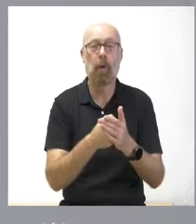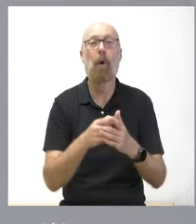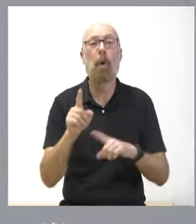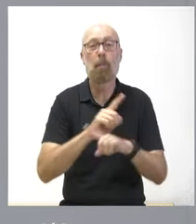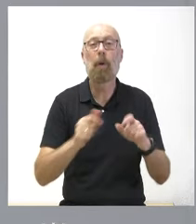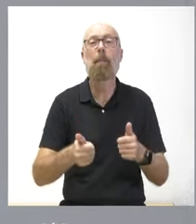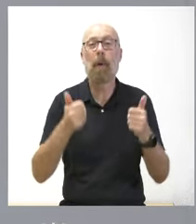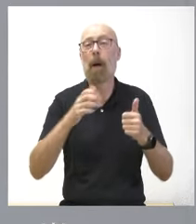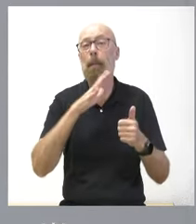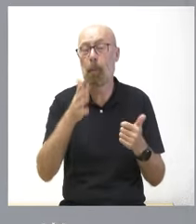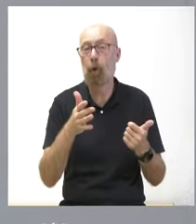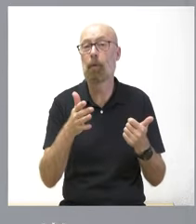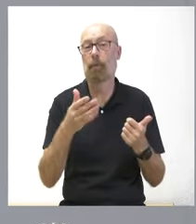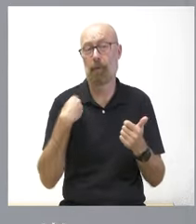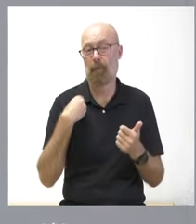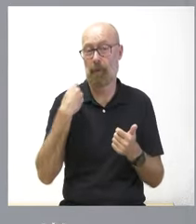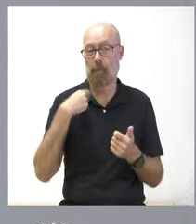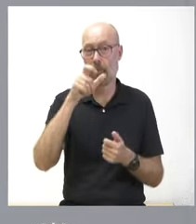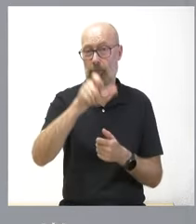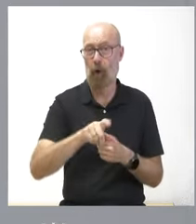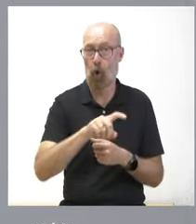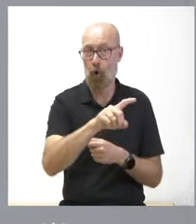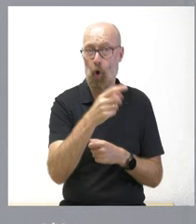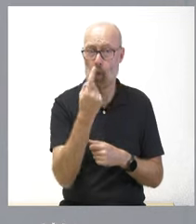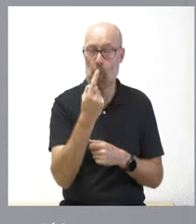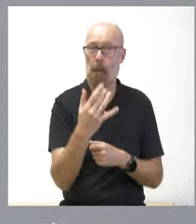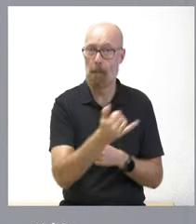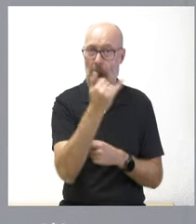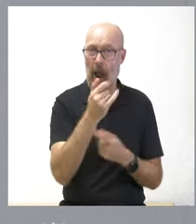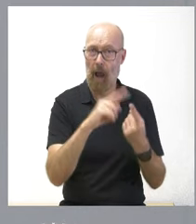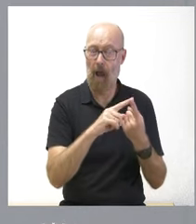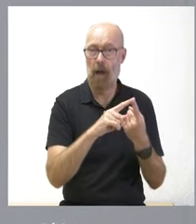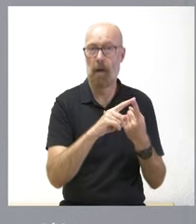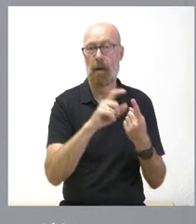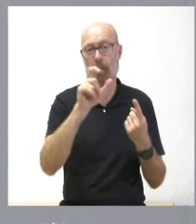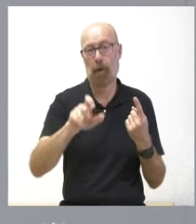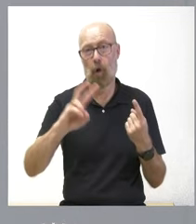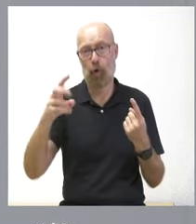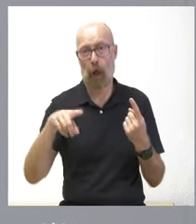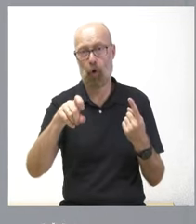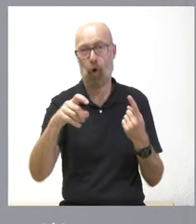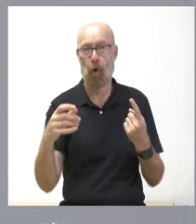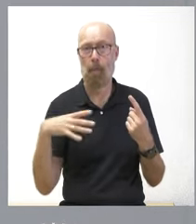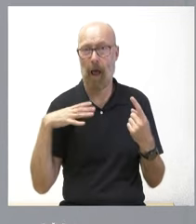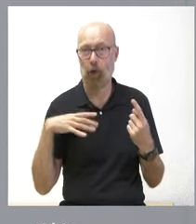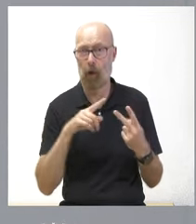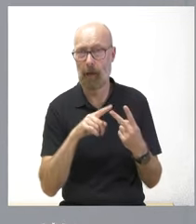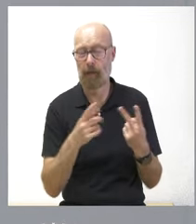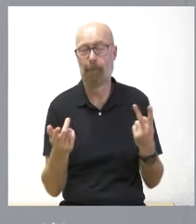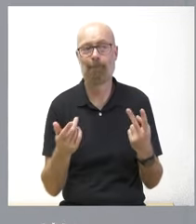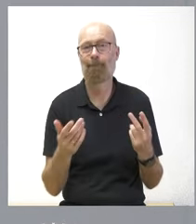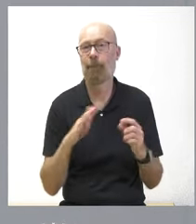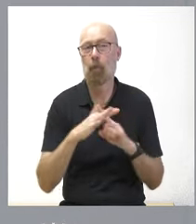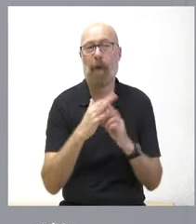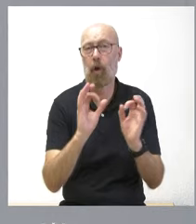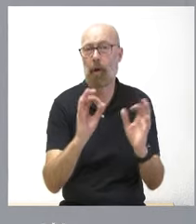la circunstancia de la baja de uno de los oncólogos que está de baja y de la situación de vacaciones de otro de ellos lógicamente en momento en el que